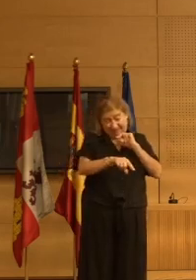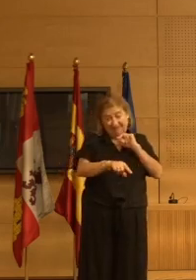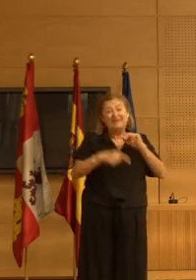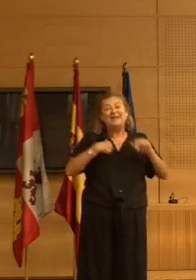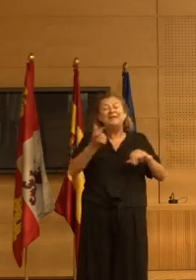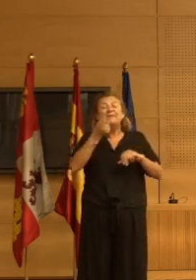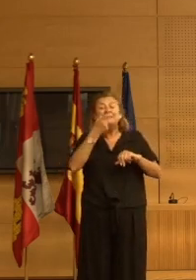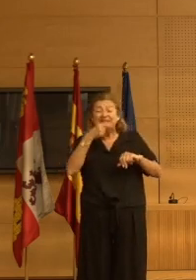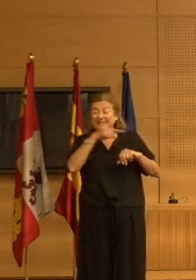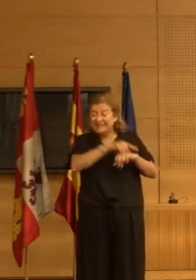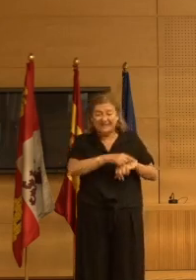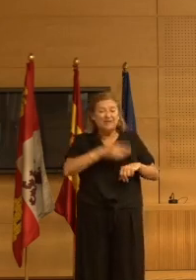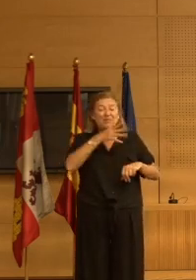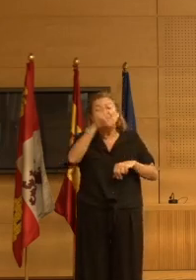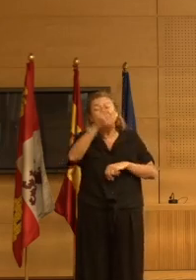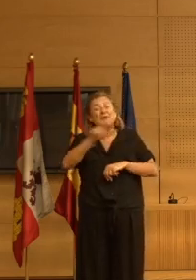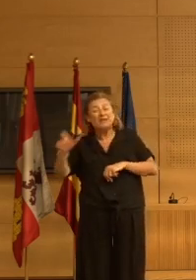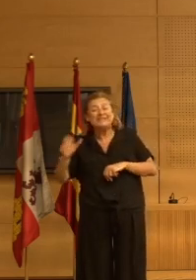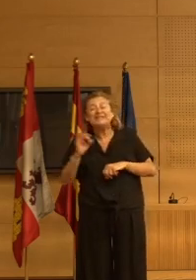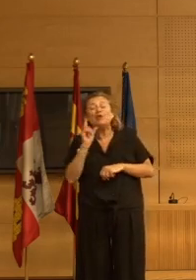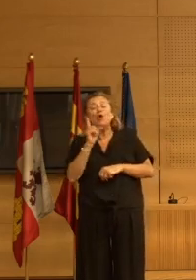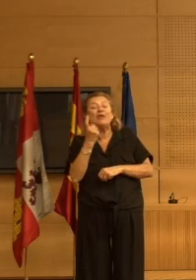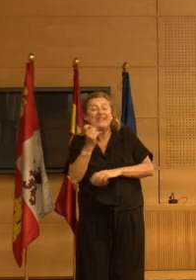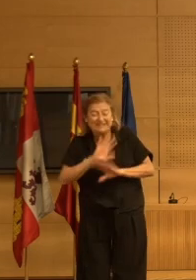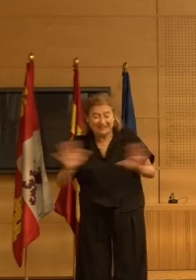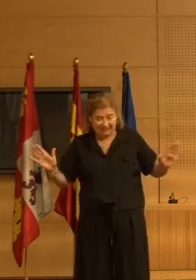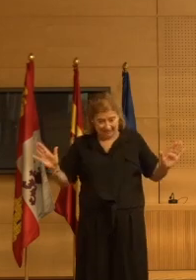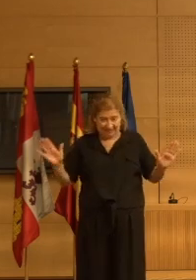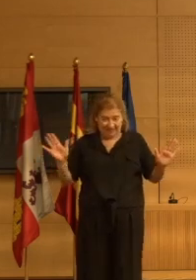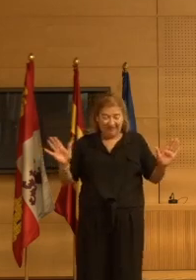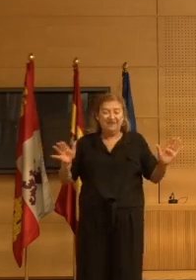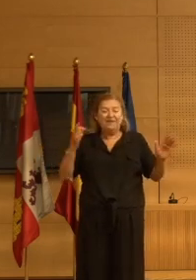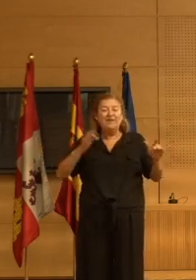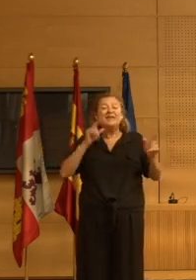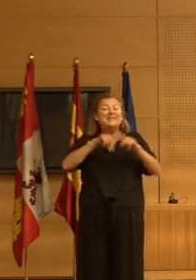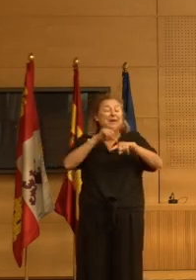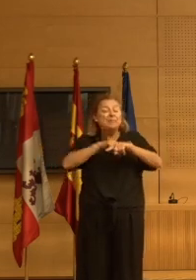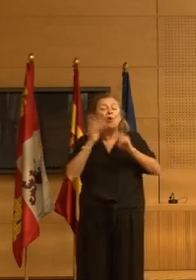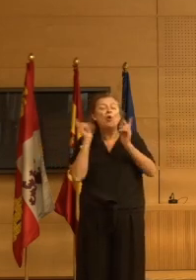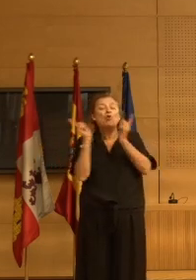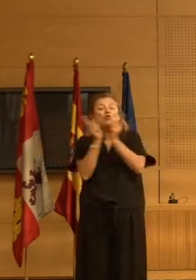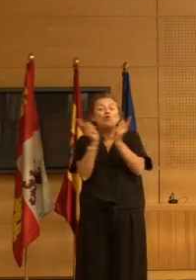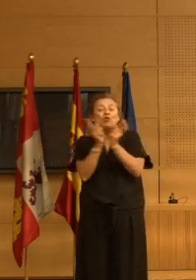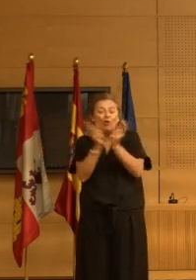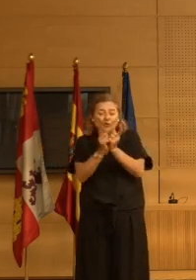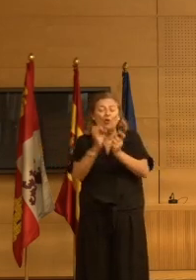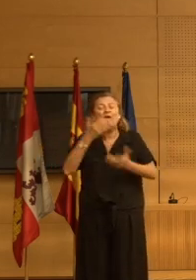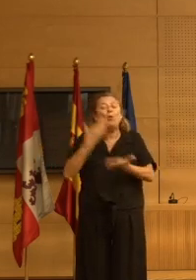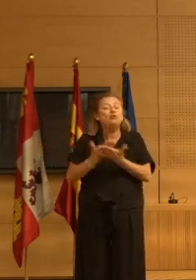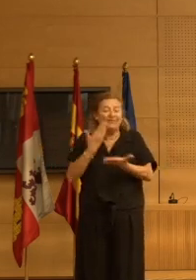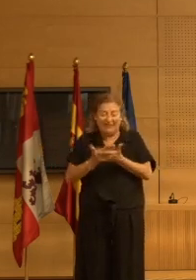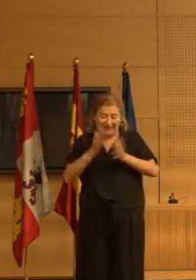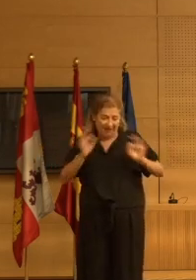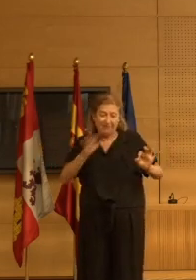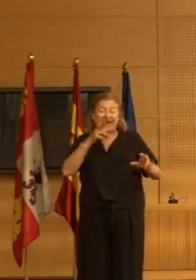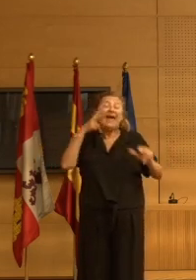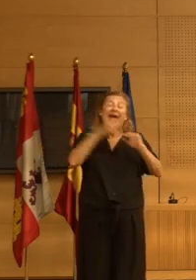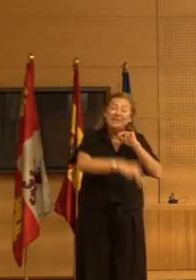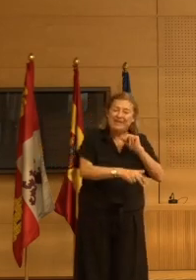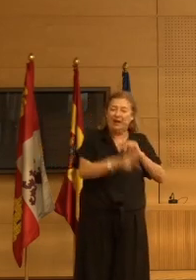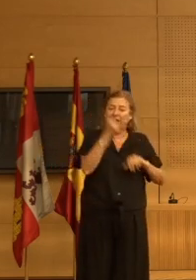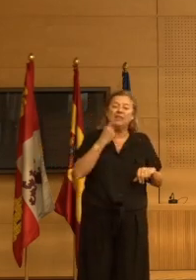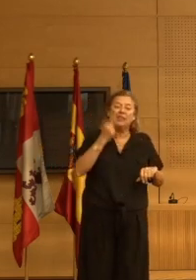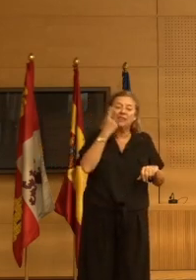psicofármacos especialmente en personas con demencia tienen que ser por periodos cortos y realmente muy justificados para evitar que eso ocurra